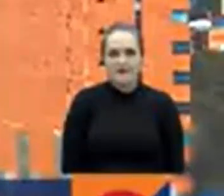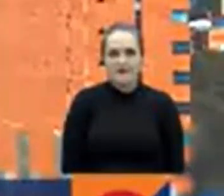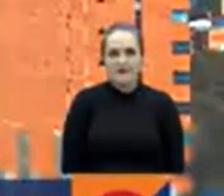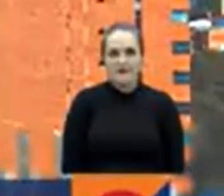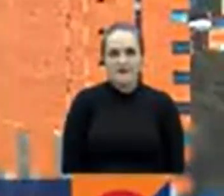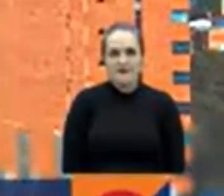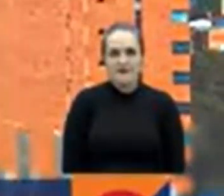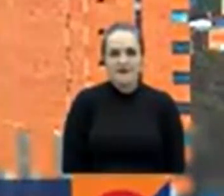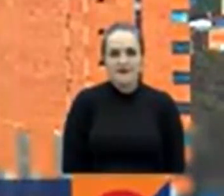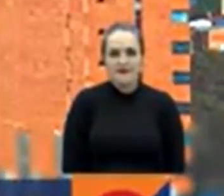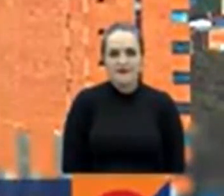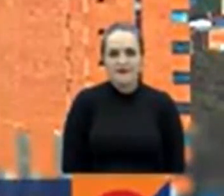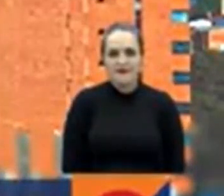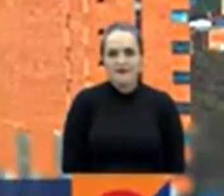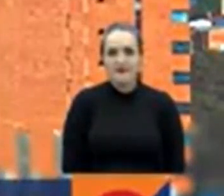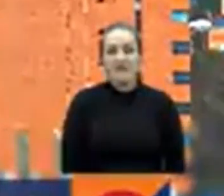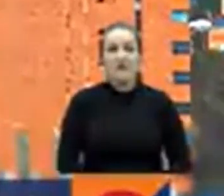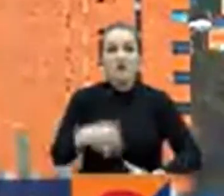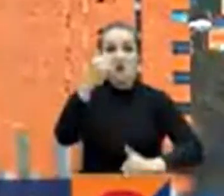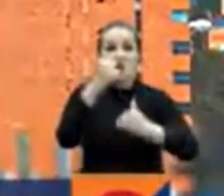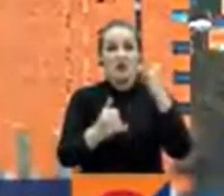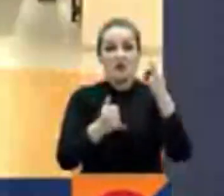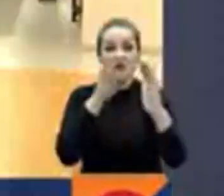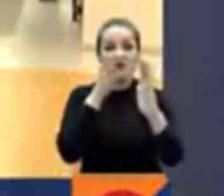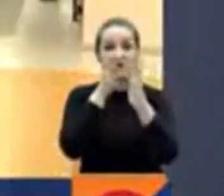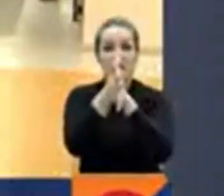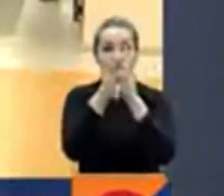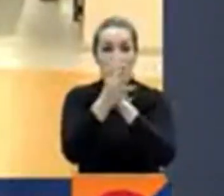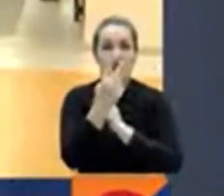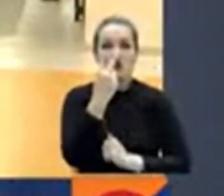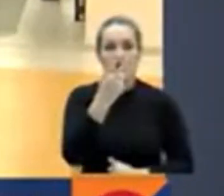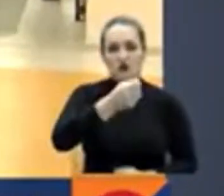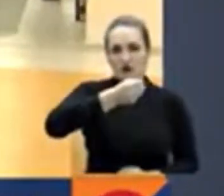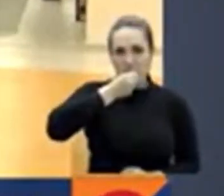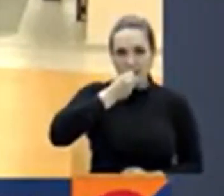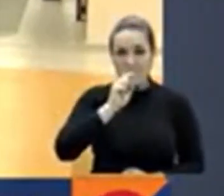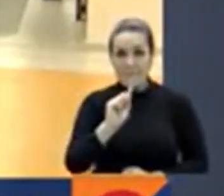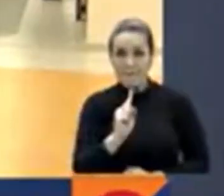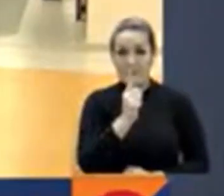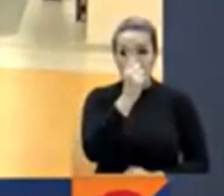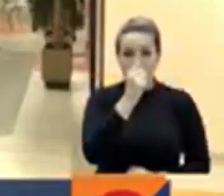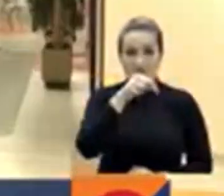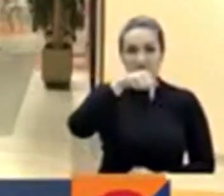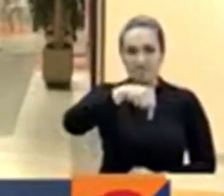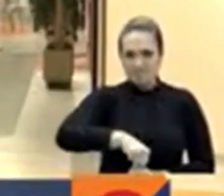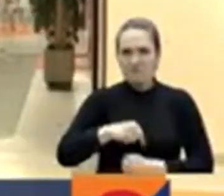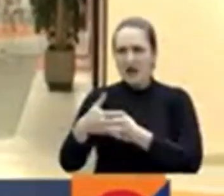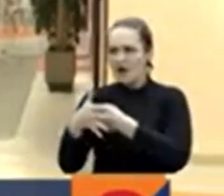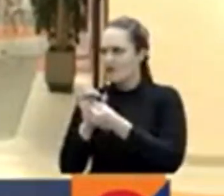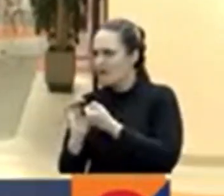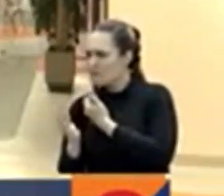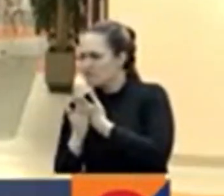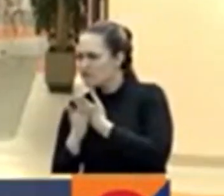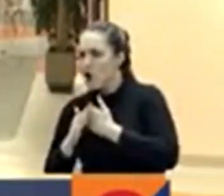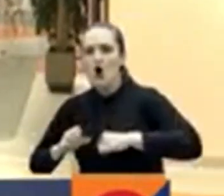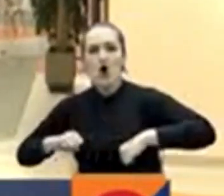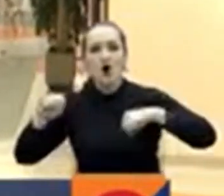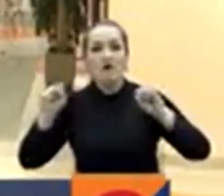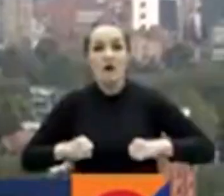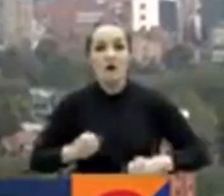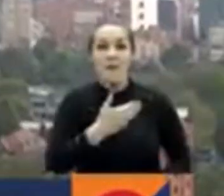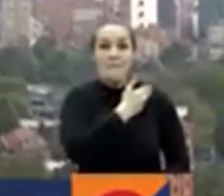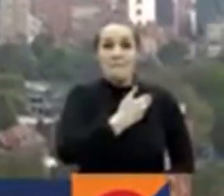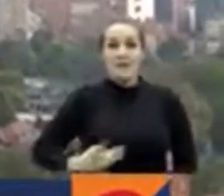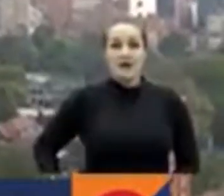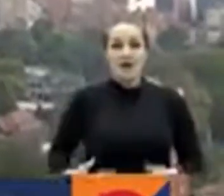para el cierre de la emisión dos noticias la primera RTBC Noticias confirmó que por petición expresa el presidente